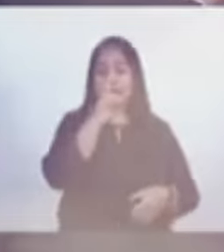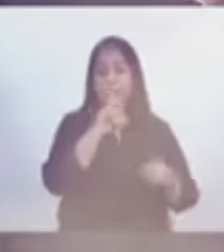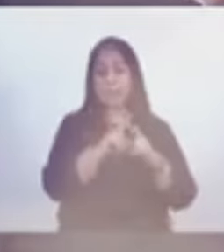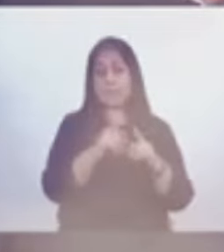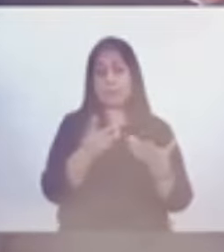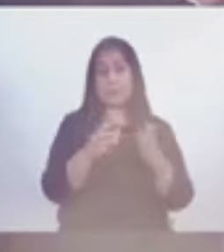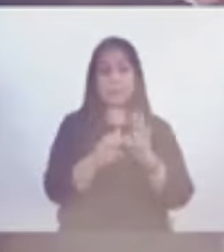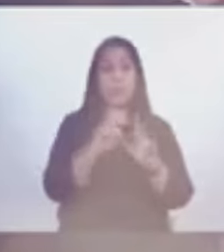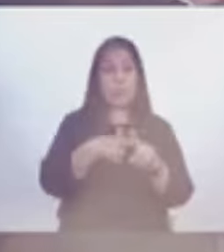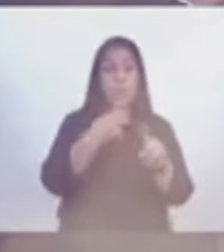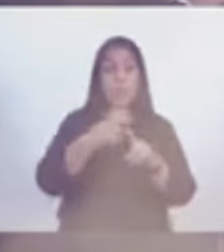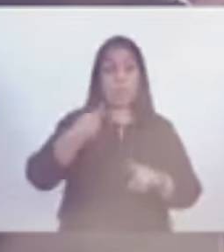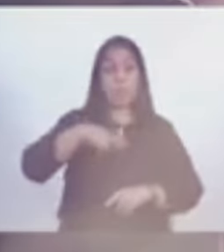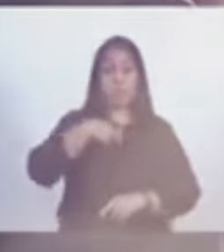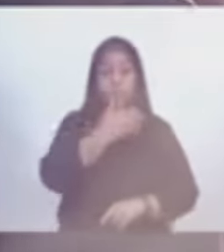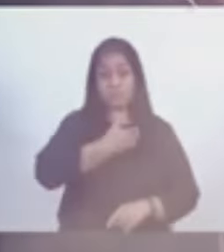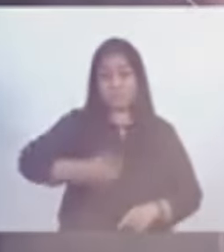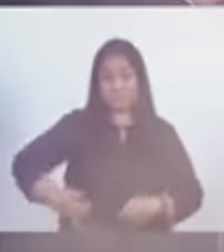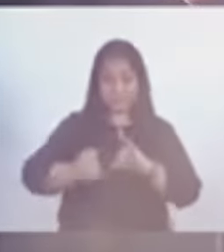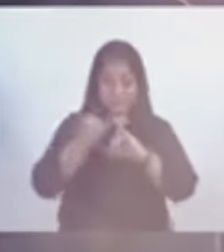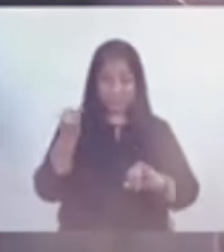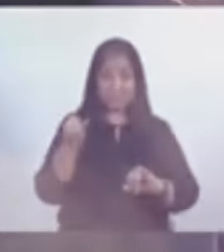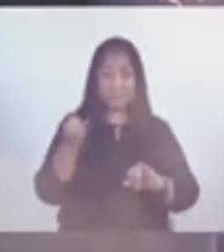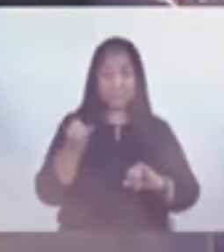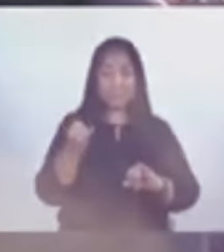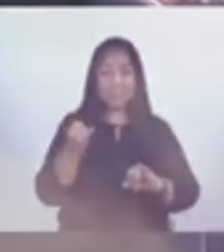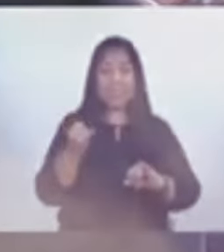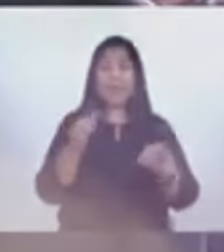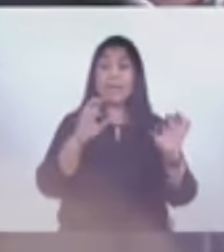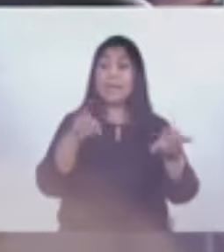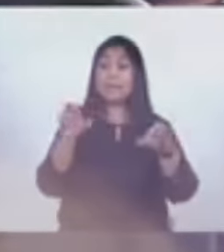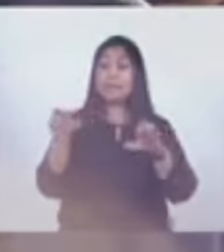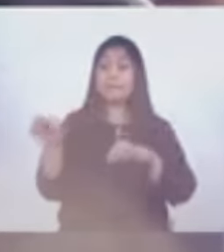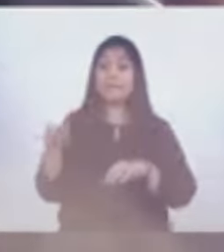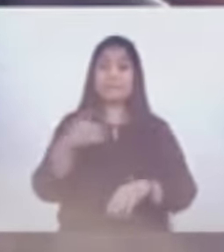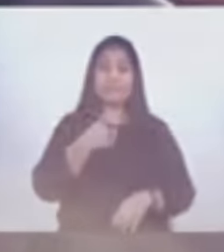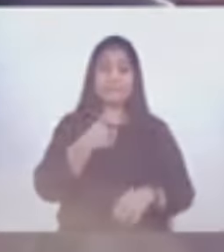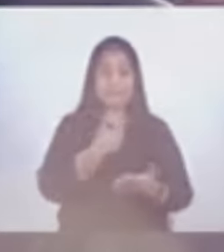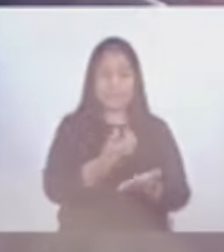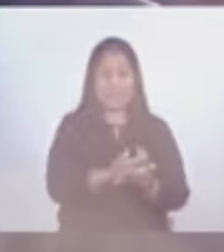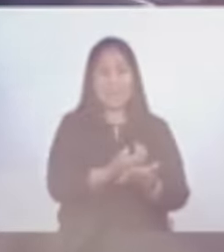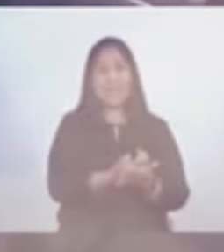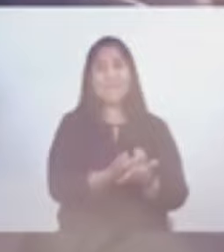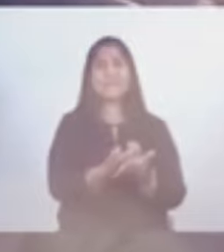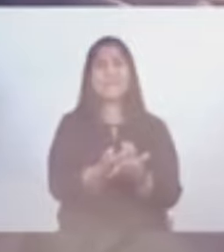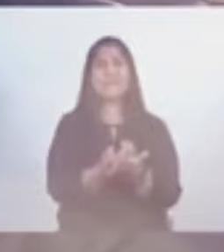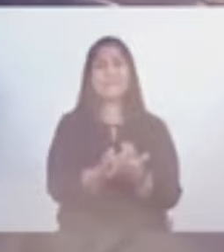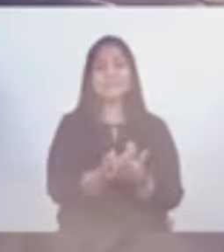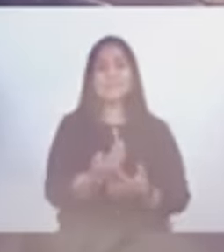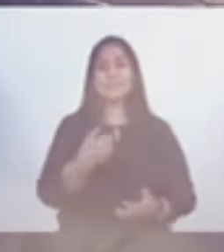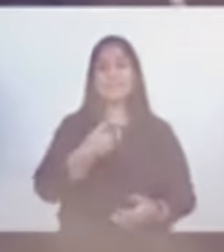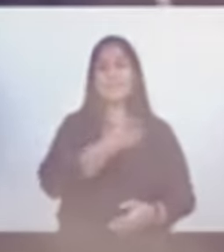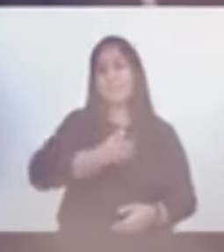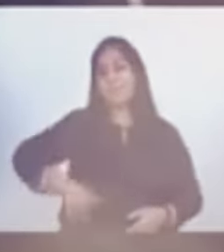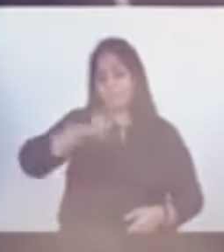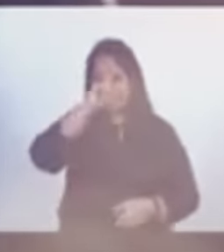Que cuando nuestro gobierno termine, la gente tenga la evidencia de que un gobierno